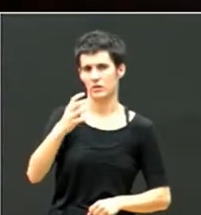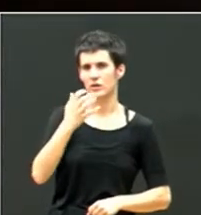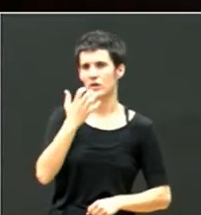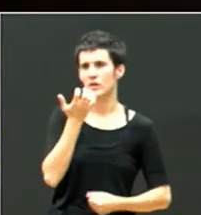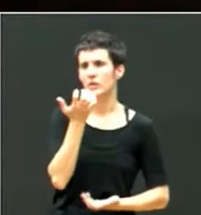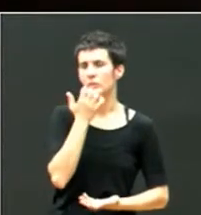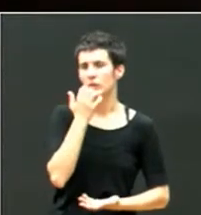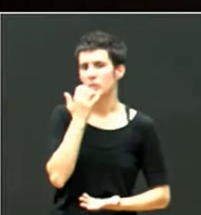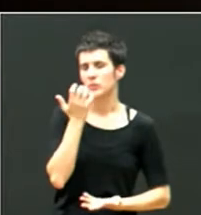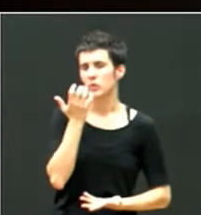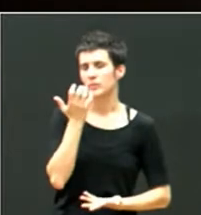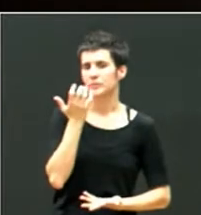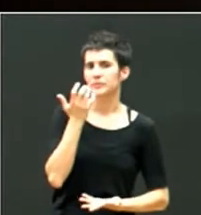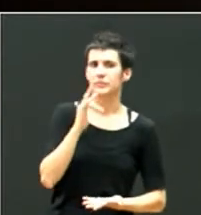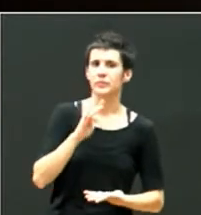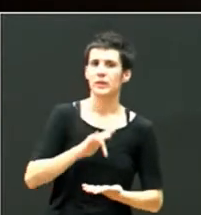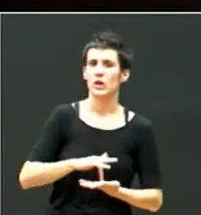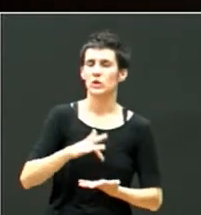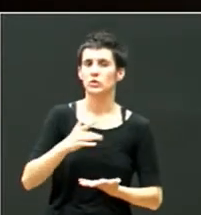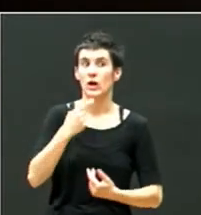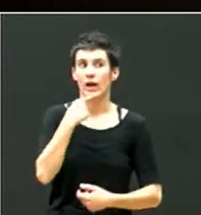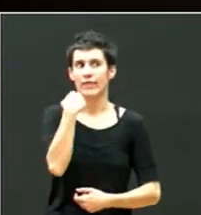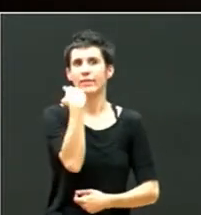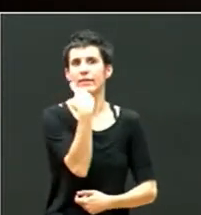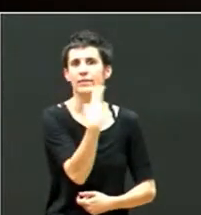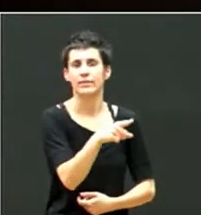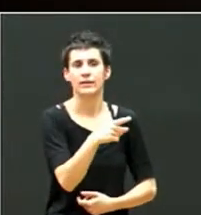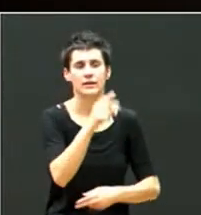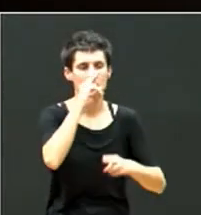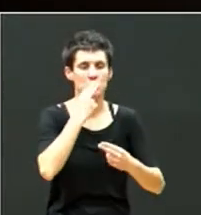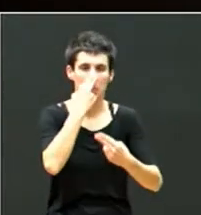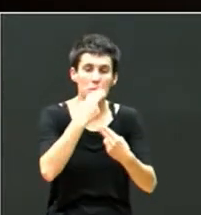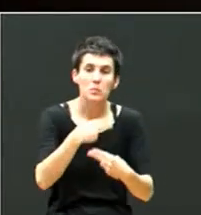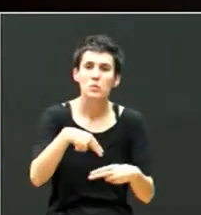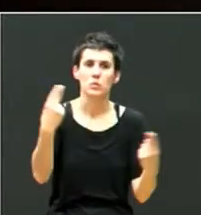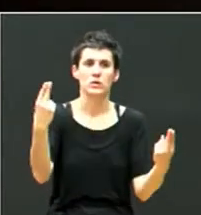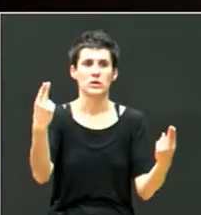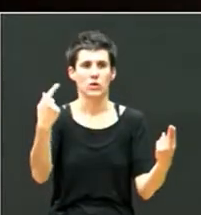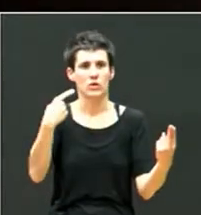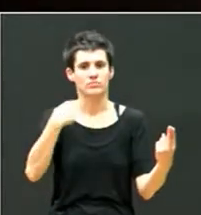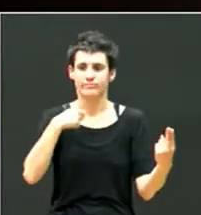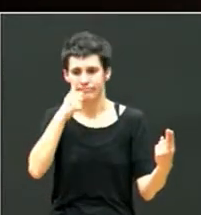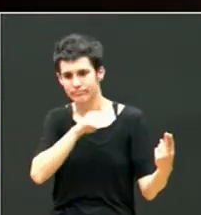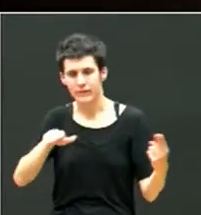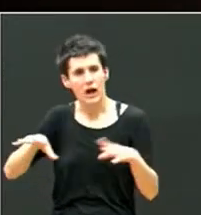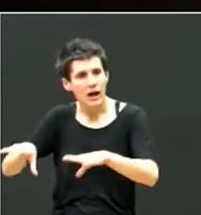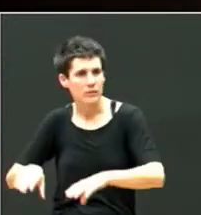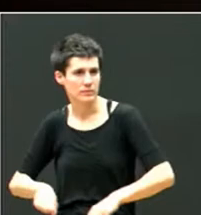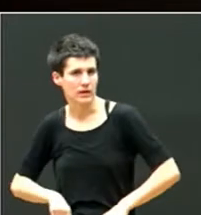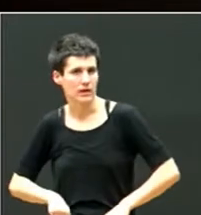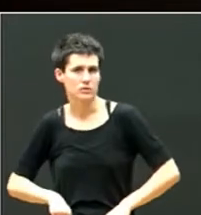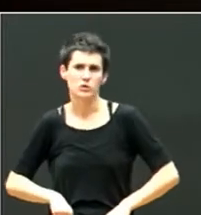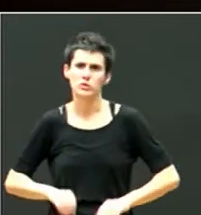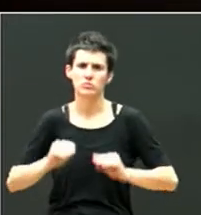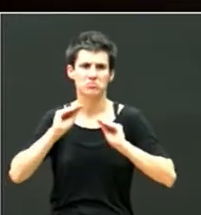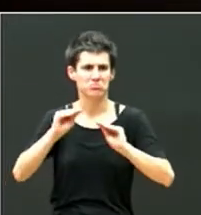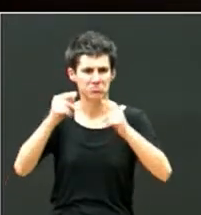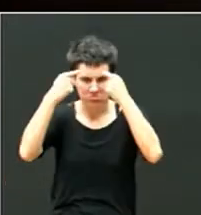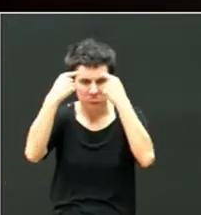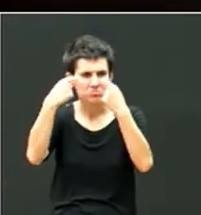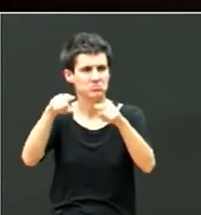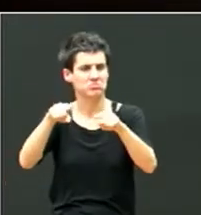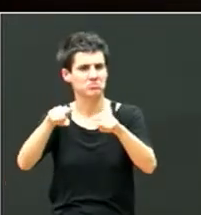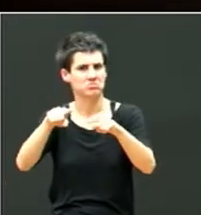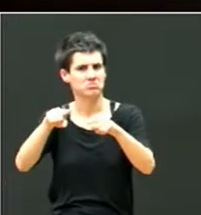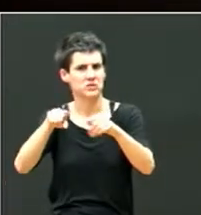sobre la adopción también es una cosa que es privada de la familia, que tiene que gestionarla la propia familia con sus